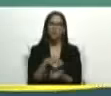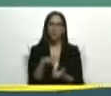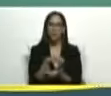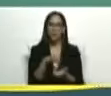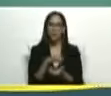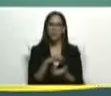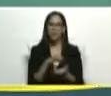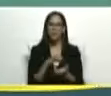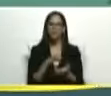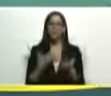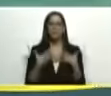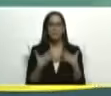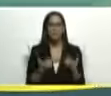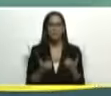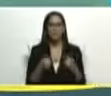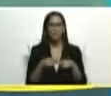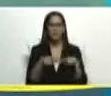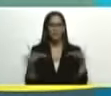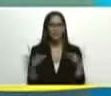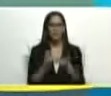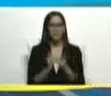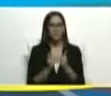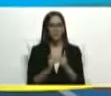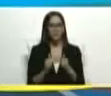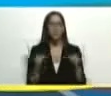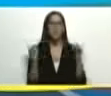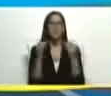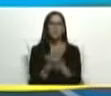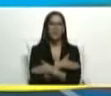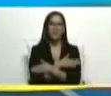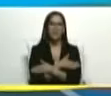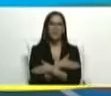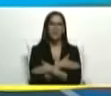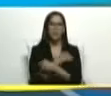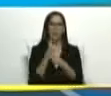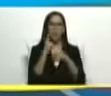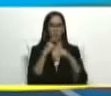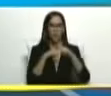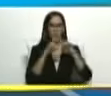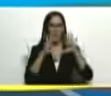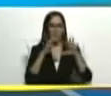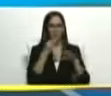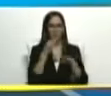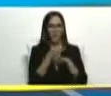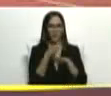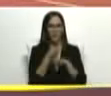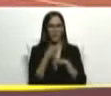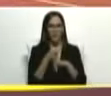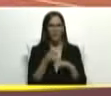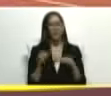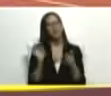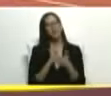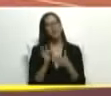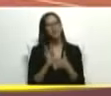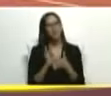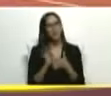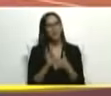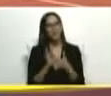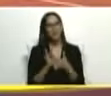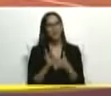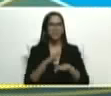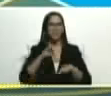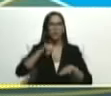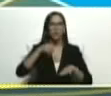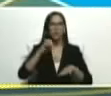de rehabilitación de la cancha pues nos felicitamos al 1x10 del buen gobierno que está funcionando a las